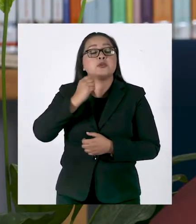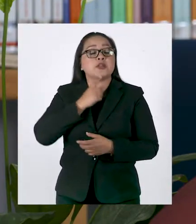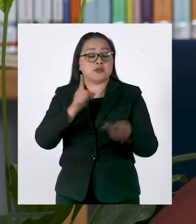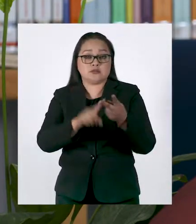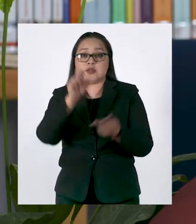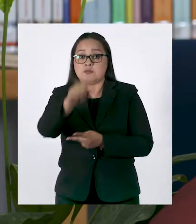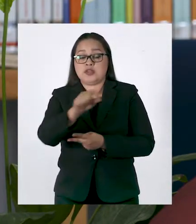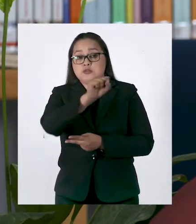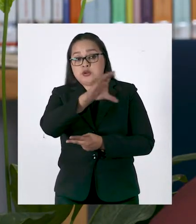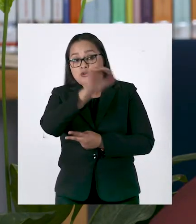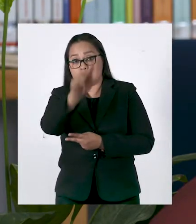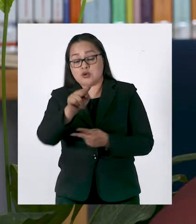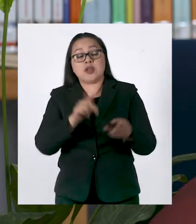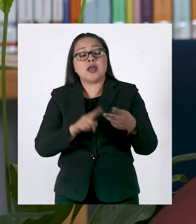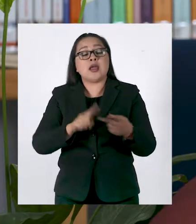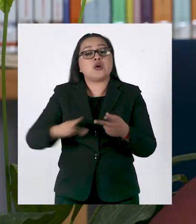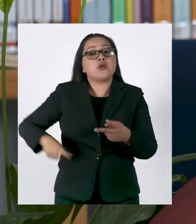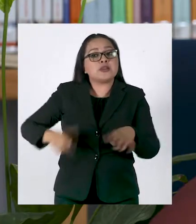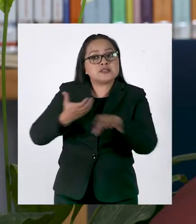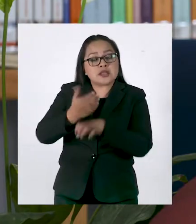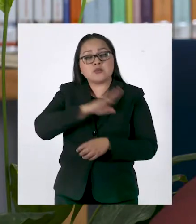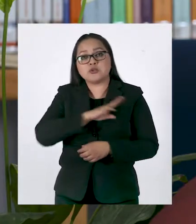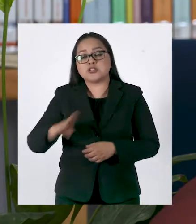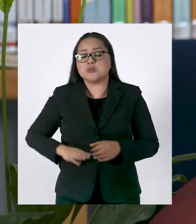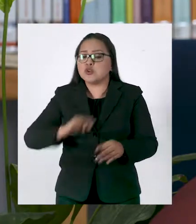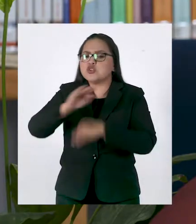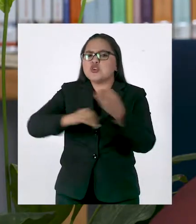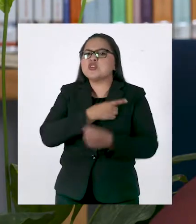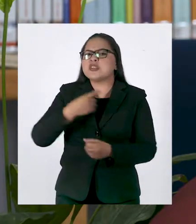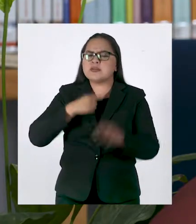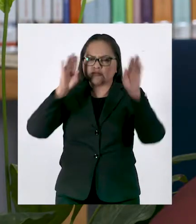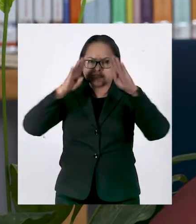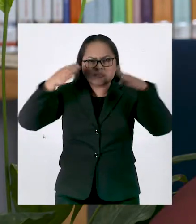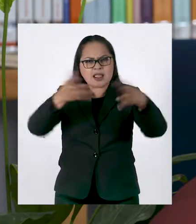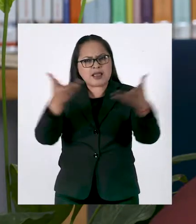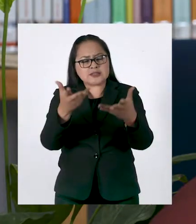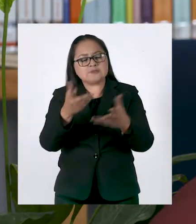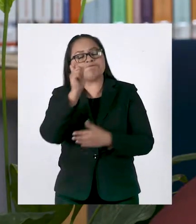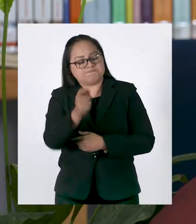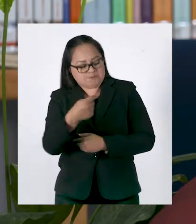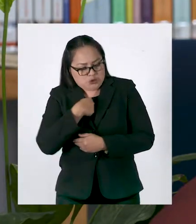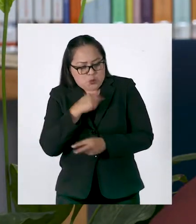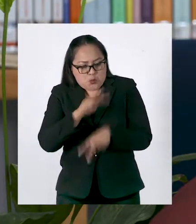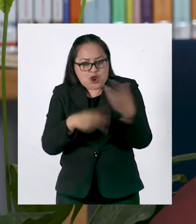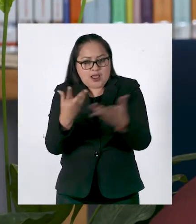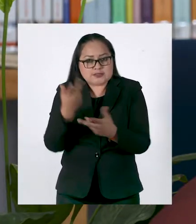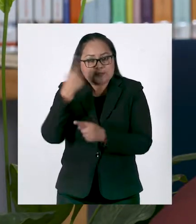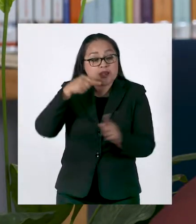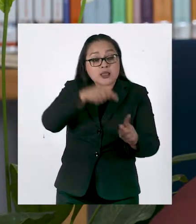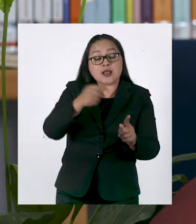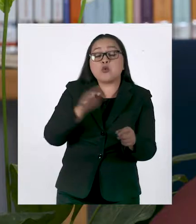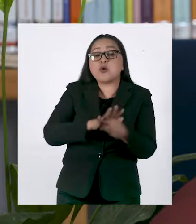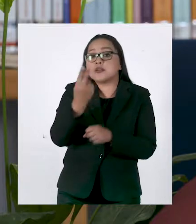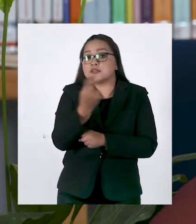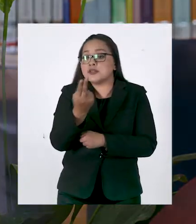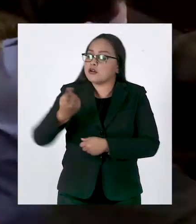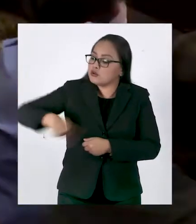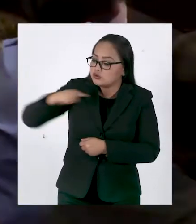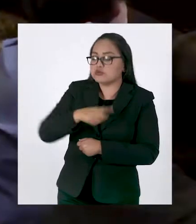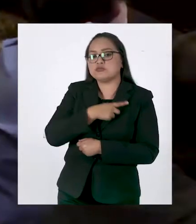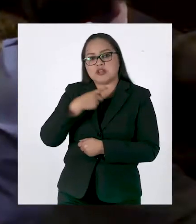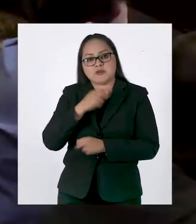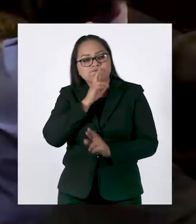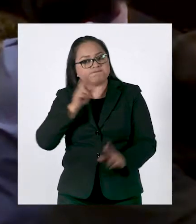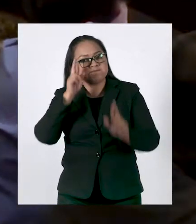poderes de la Unión, los gobiernos de las entidades federativas, los gobiernos municipales, es actuar para dar respuesta